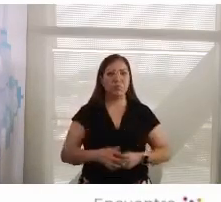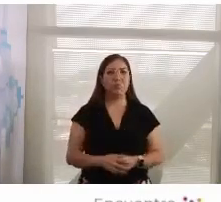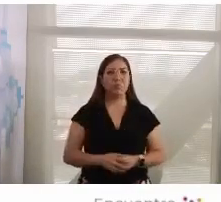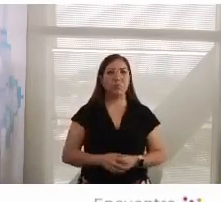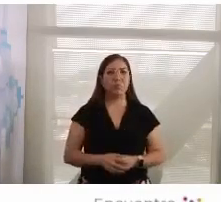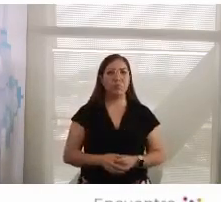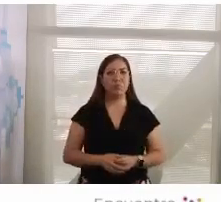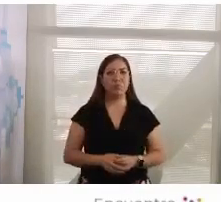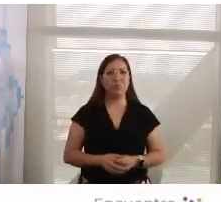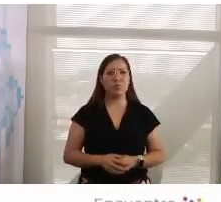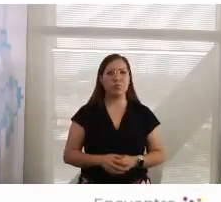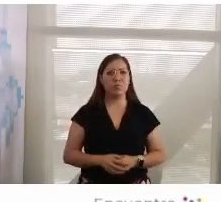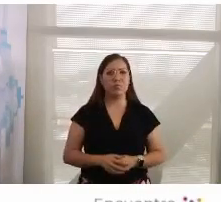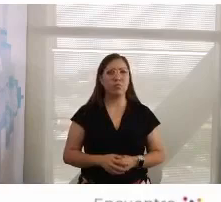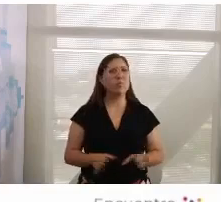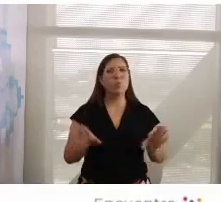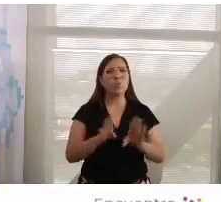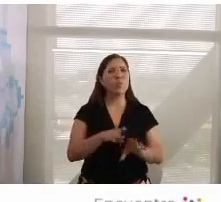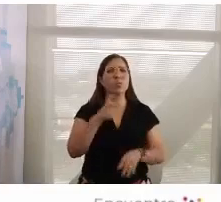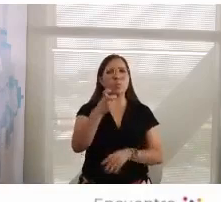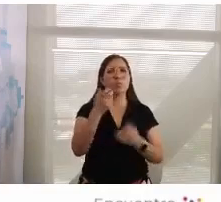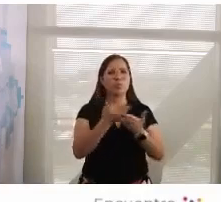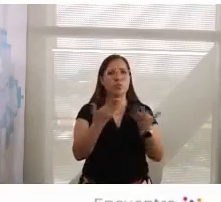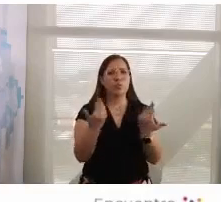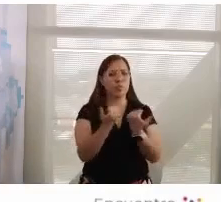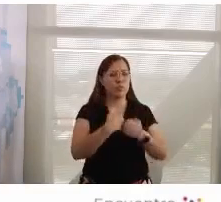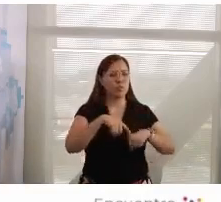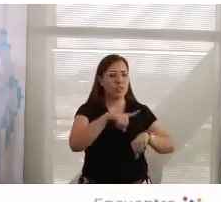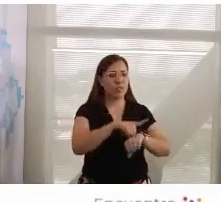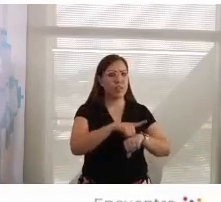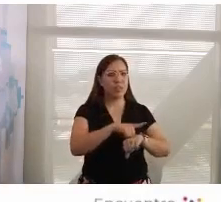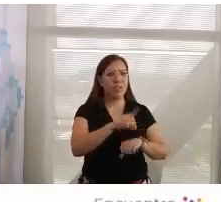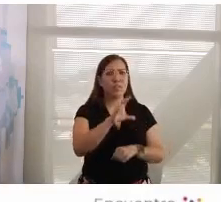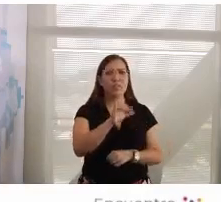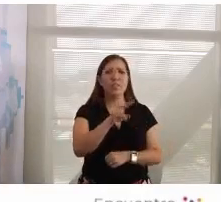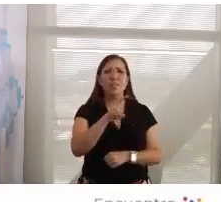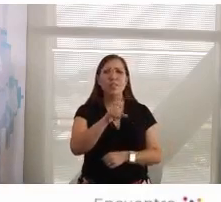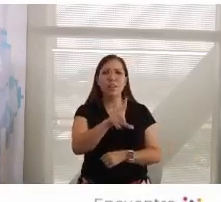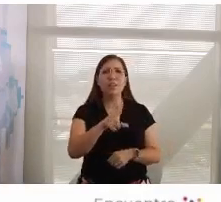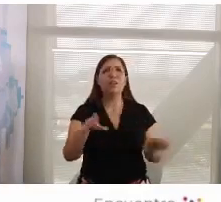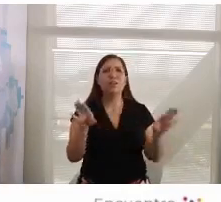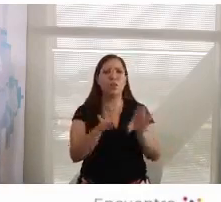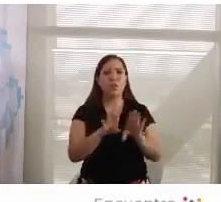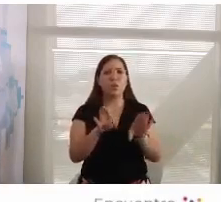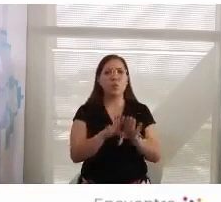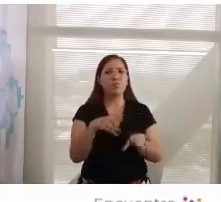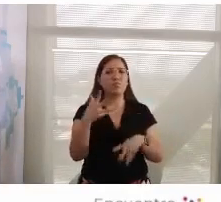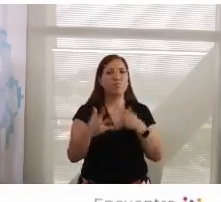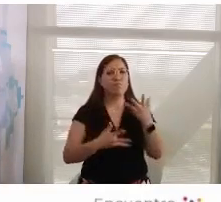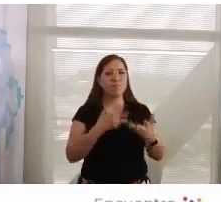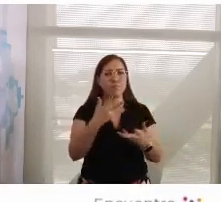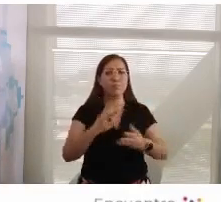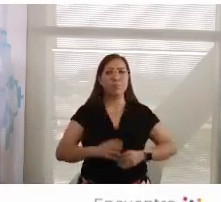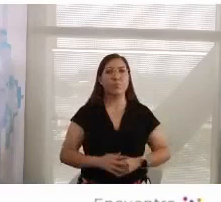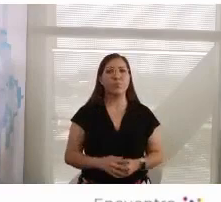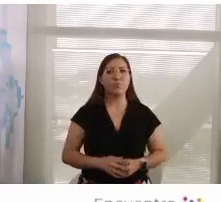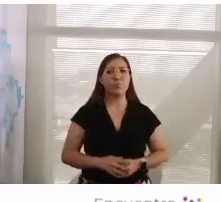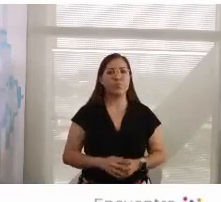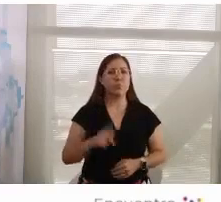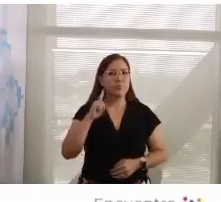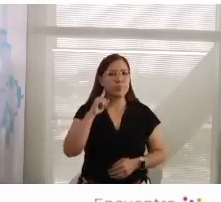todo lo pasará por la sociedad civil. El proyecto autoritario, los proyectos populistas y los proyectos de